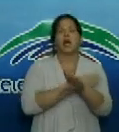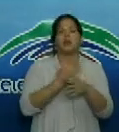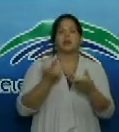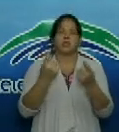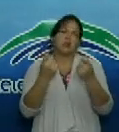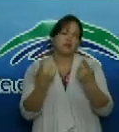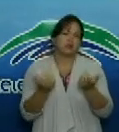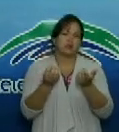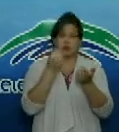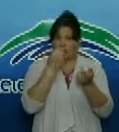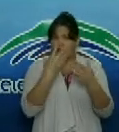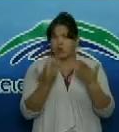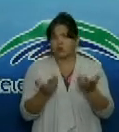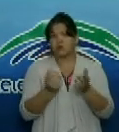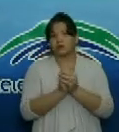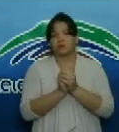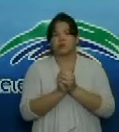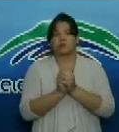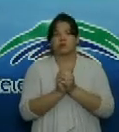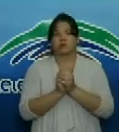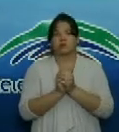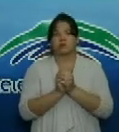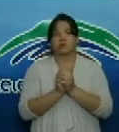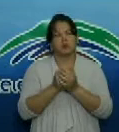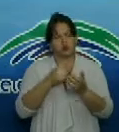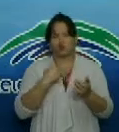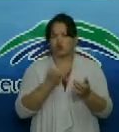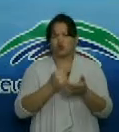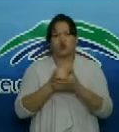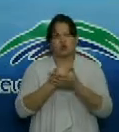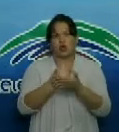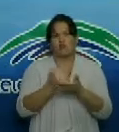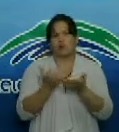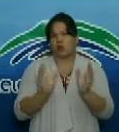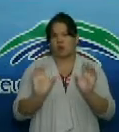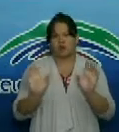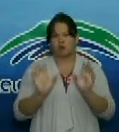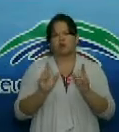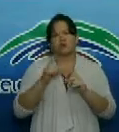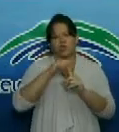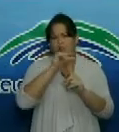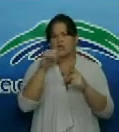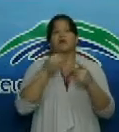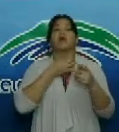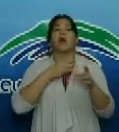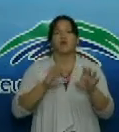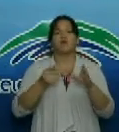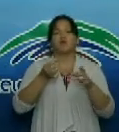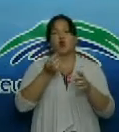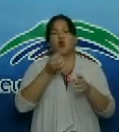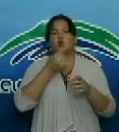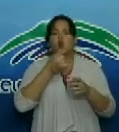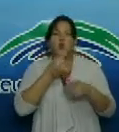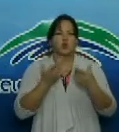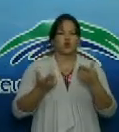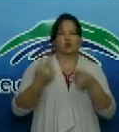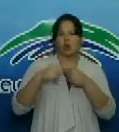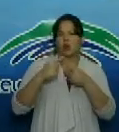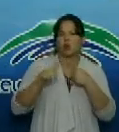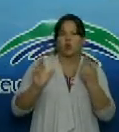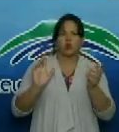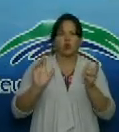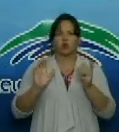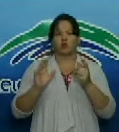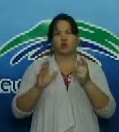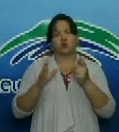necesitan para el almuerzo y entonces damos esa posibilidad fundamentalmente el tema de los postres si los dulces y algunas otras